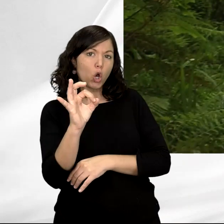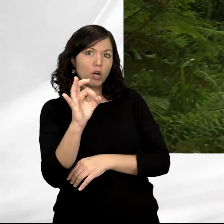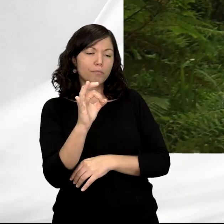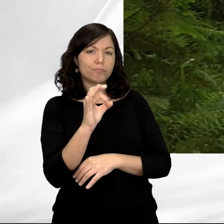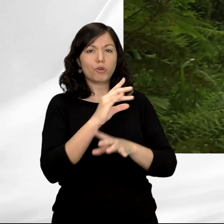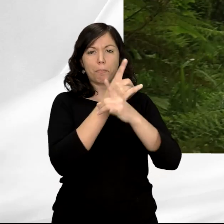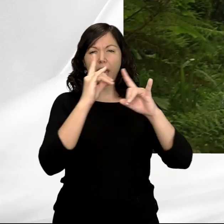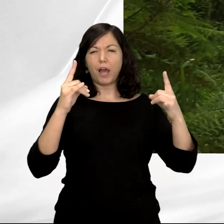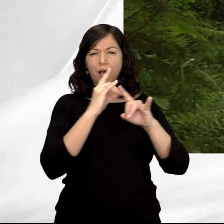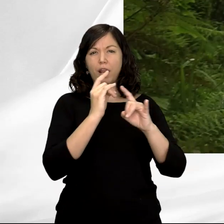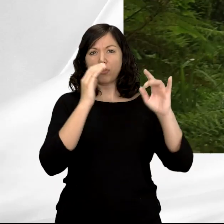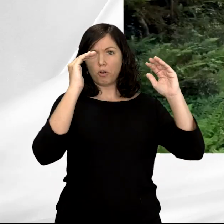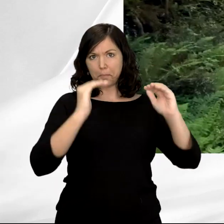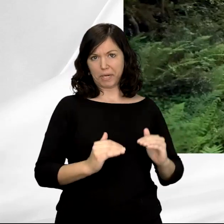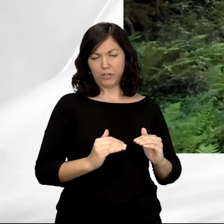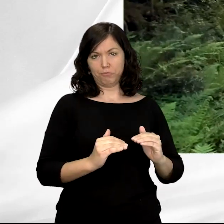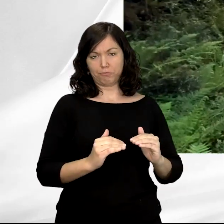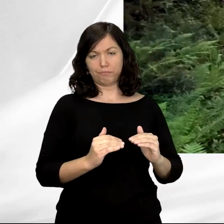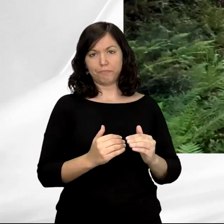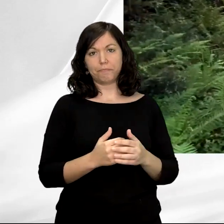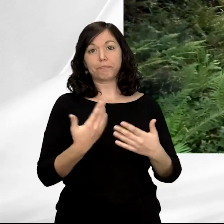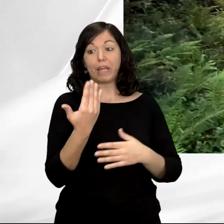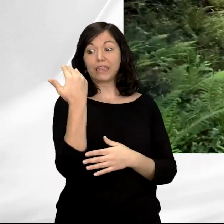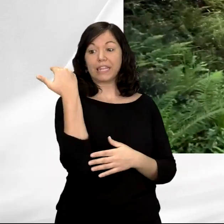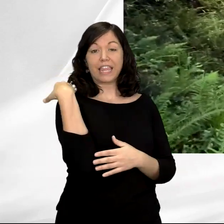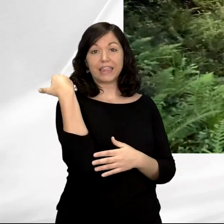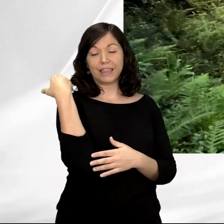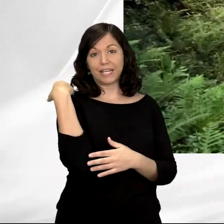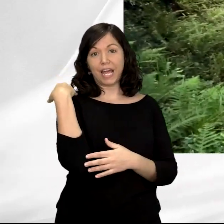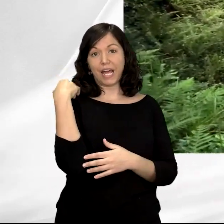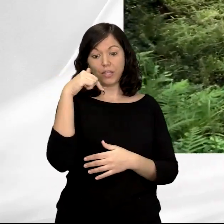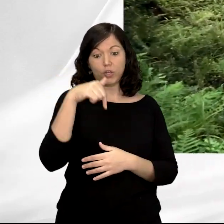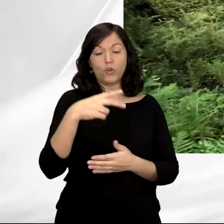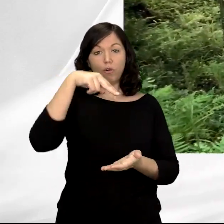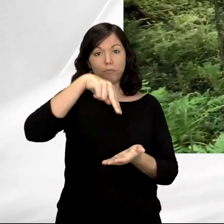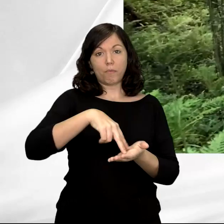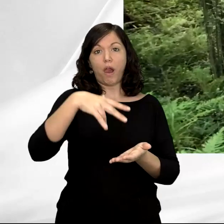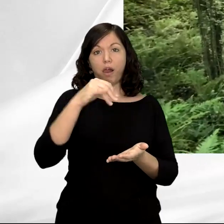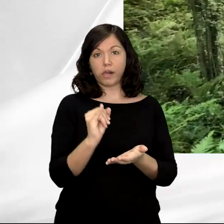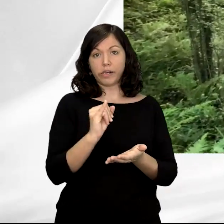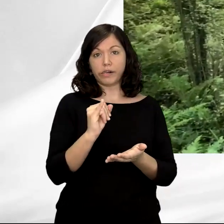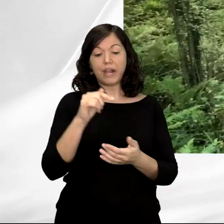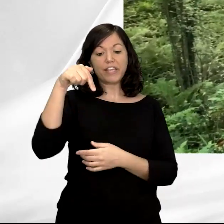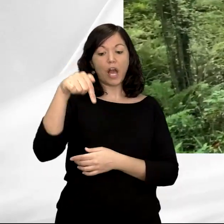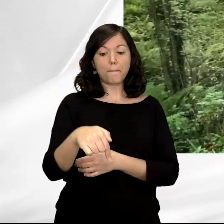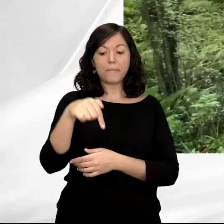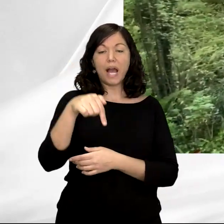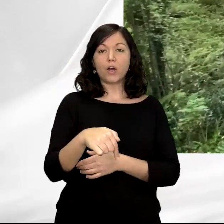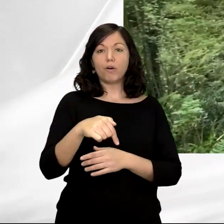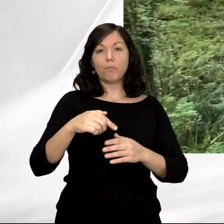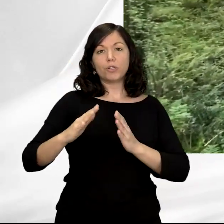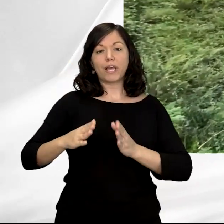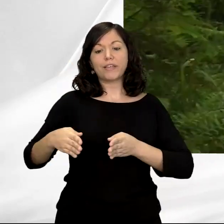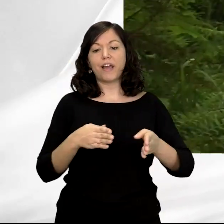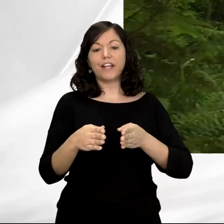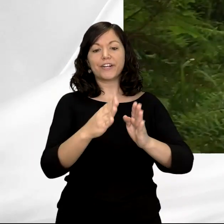desarrollando toda su estructura. Justo detrás de donde me encuentro y por abajo, circula el río